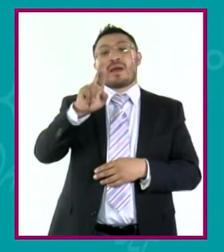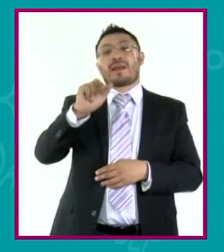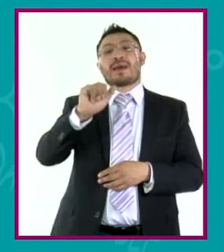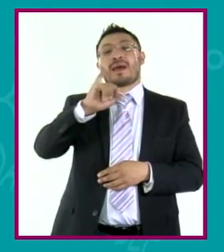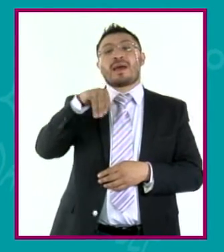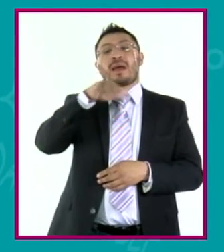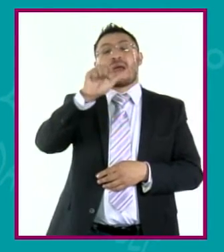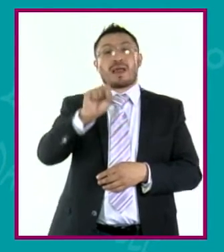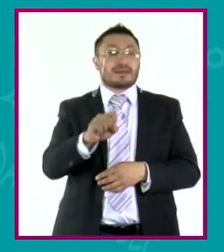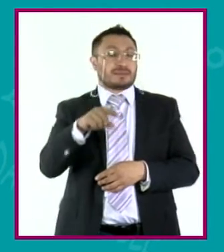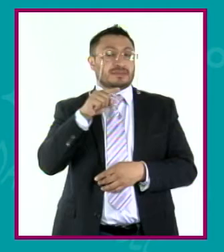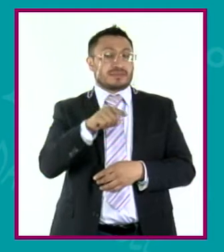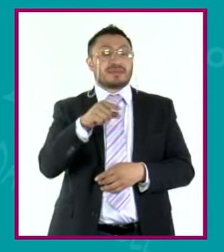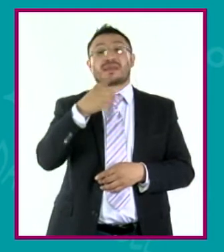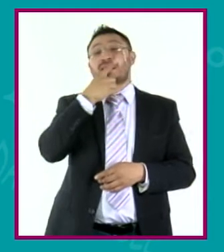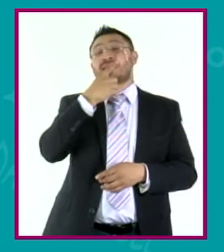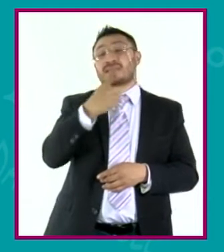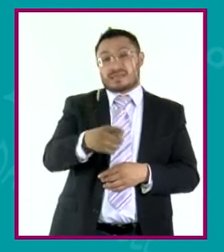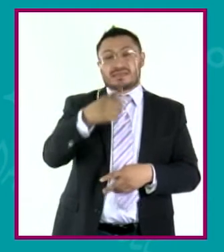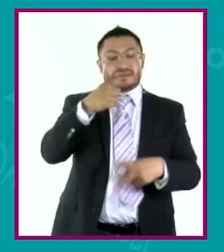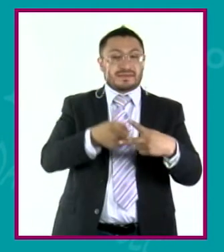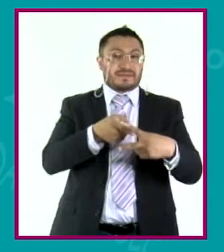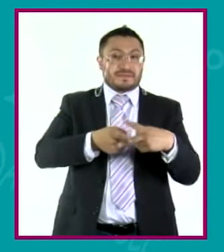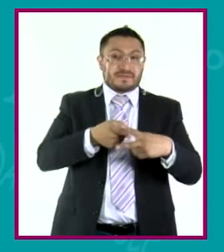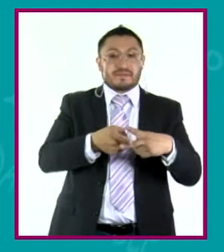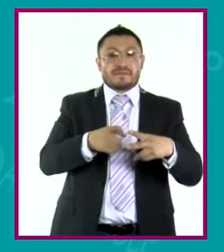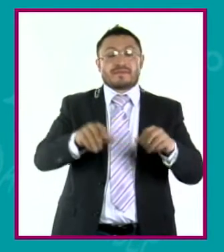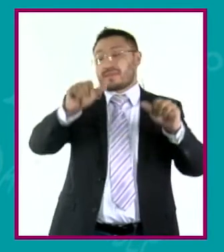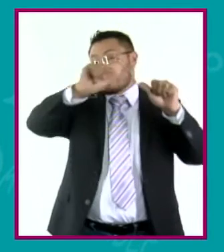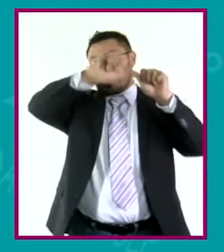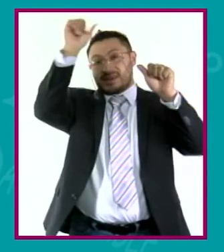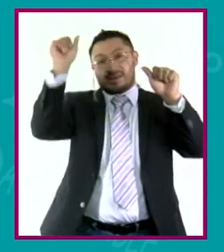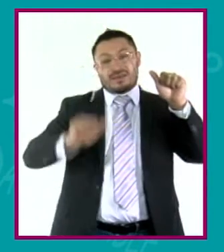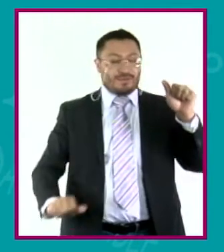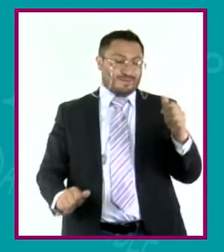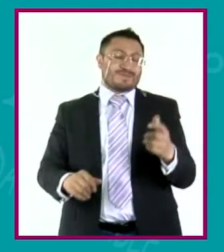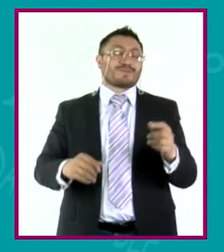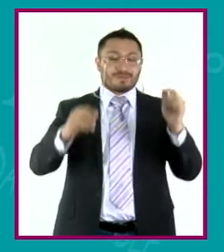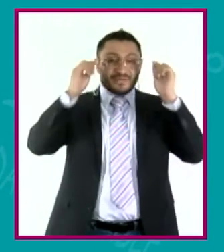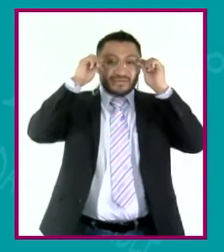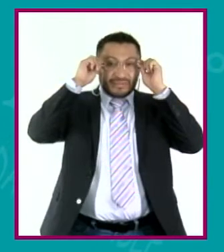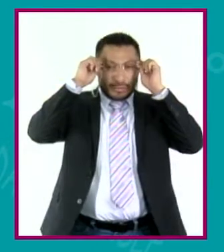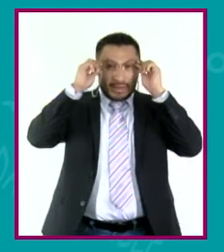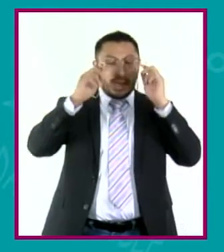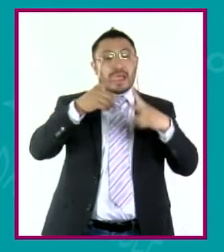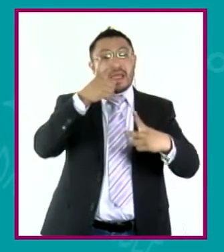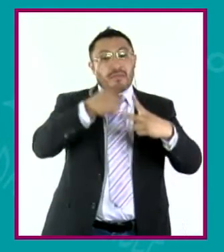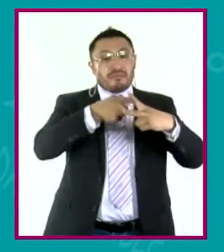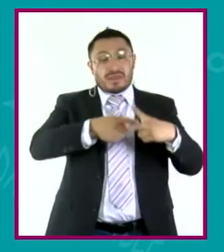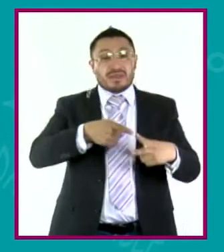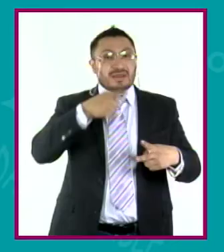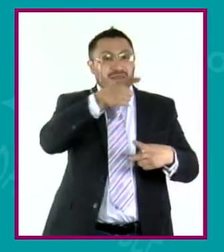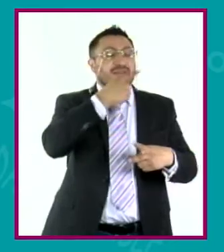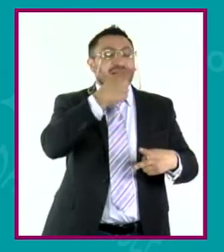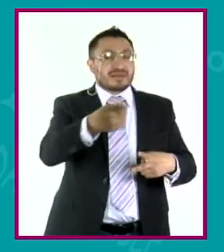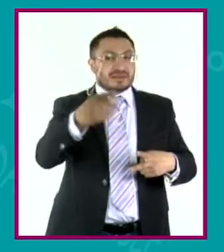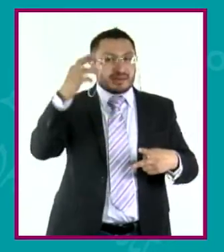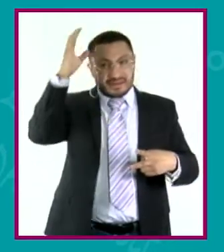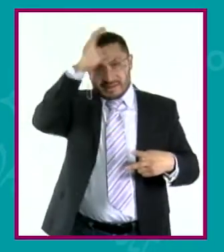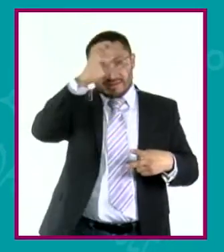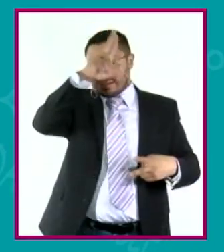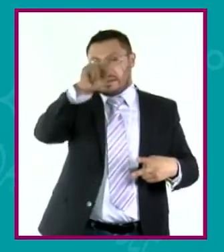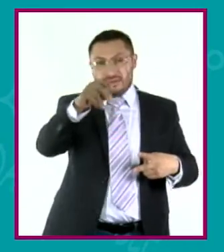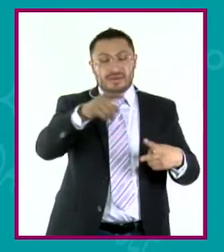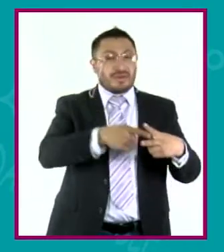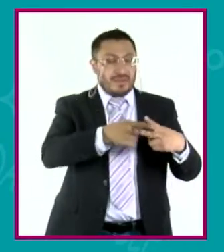Celis, y él decía que las matemáticas son un arte, o sea, no que son una ciencia, que son un arte, y él decía además que es el